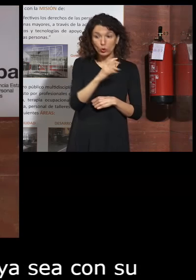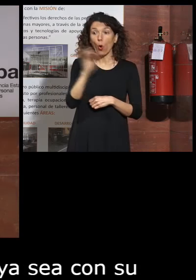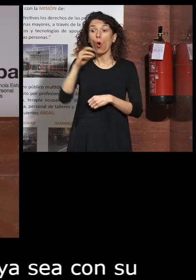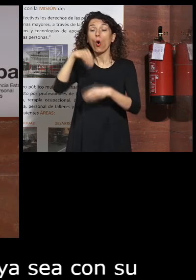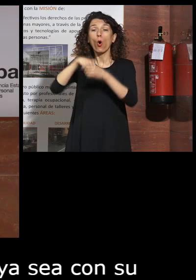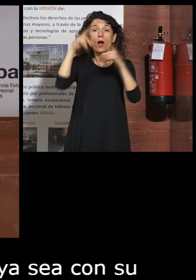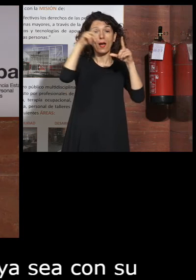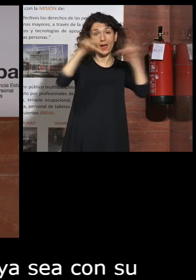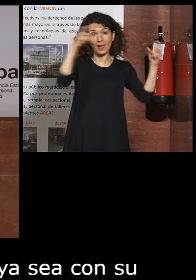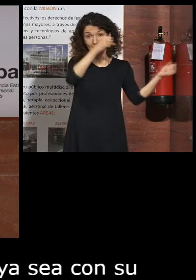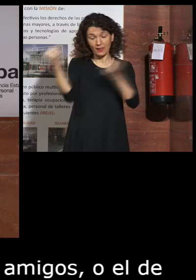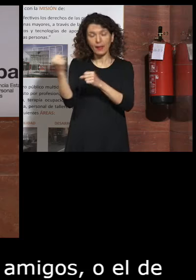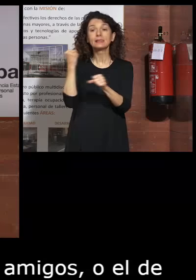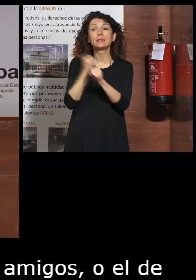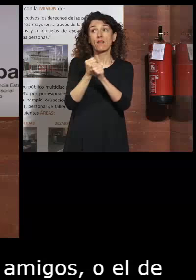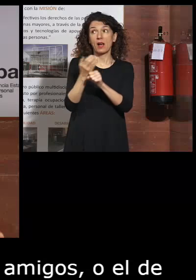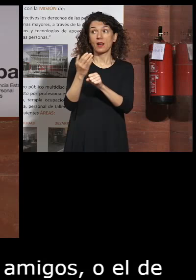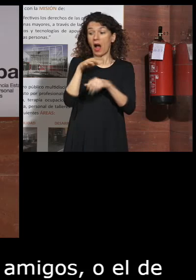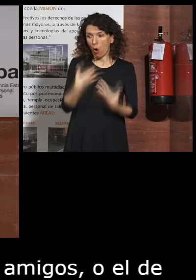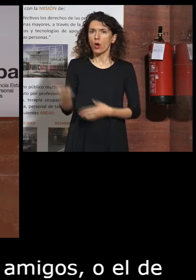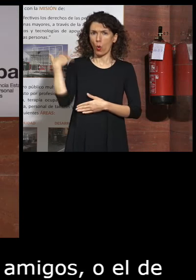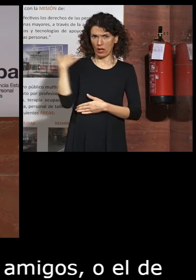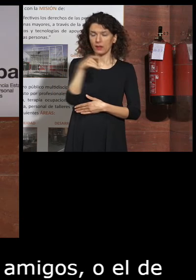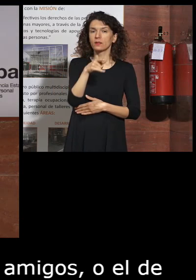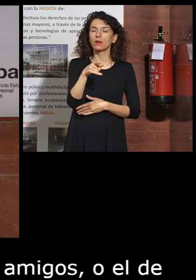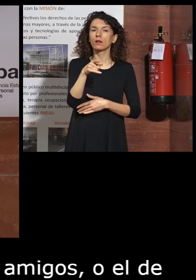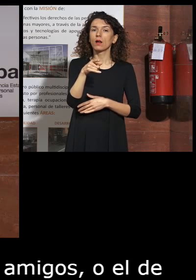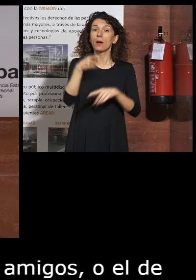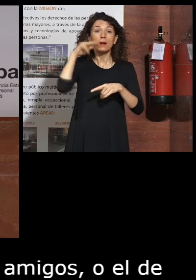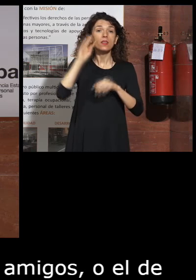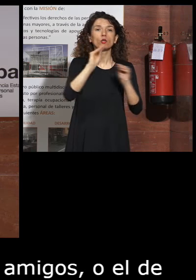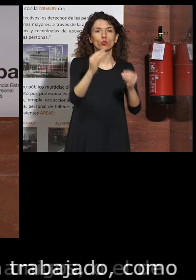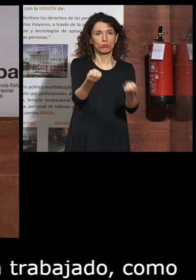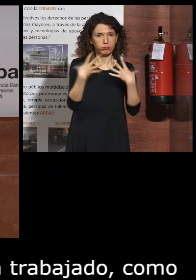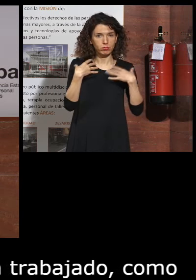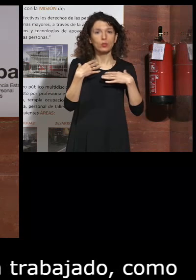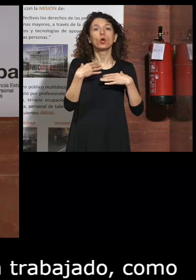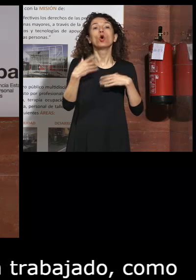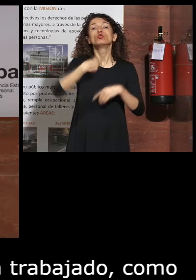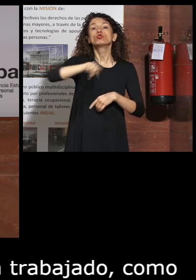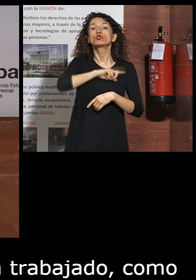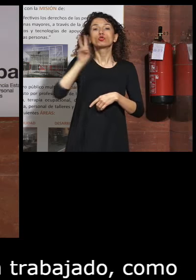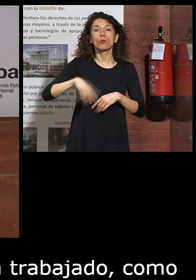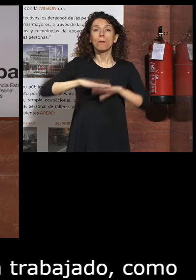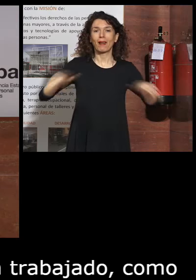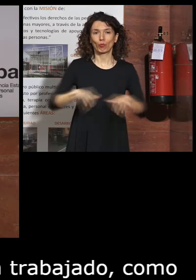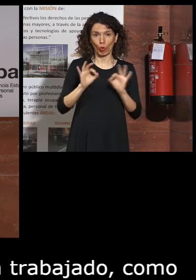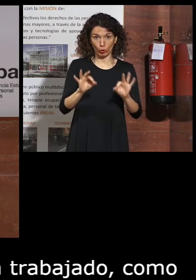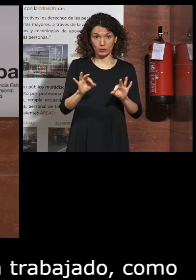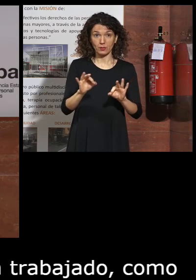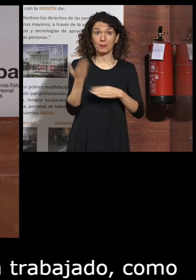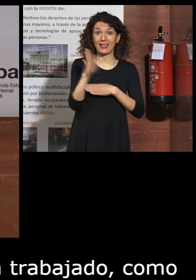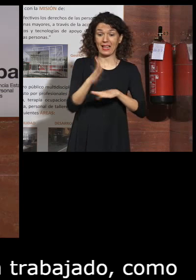que trabajan o han trabajado pues como que nos van a compartir buenas experiencias en somos para todos entonces antes de presentarles